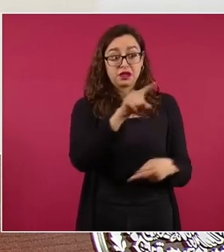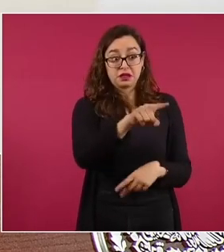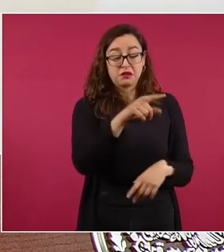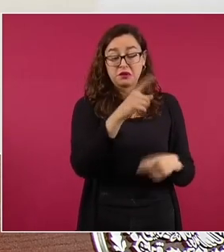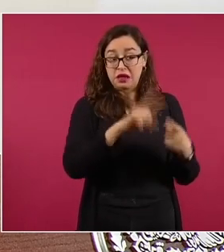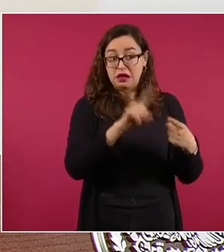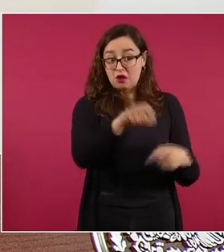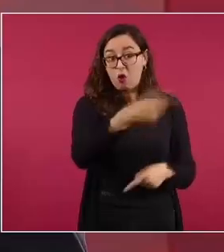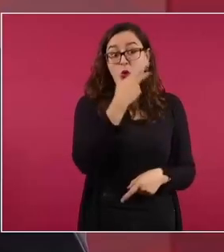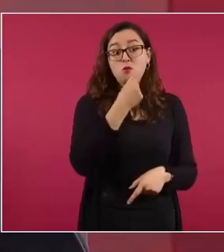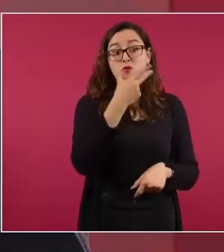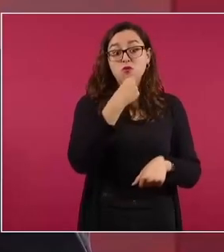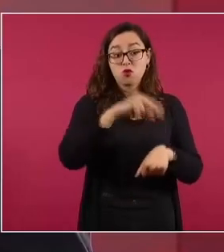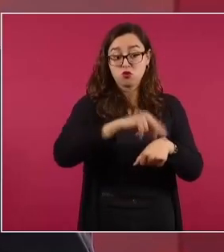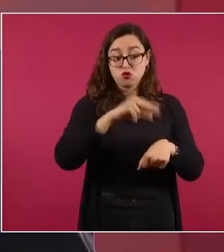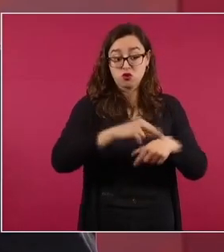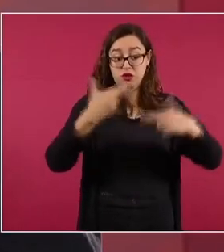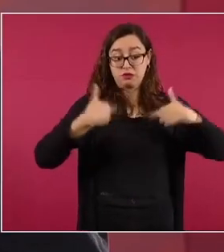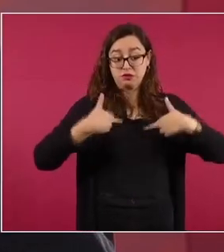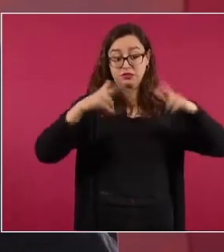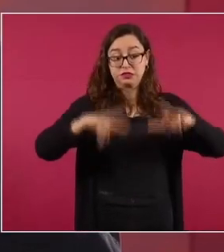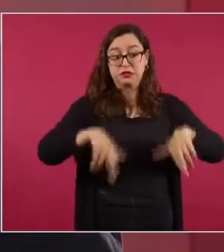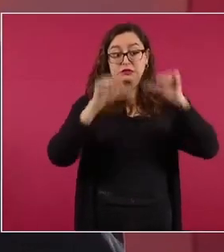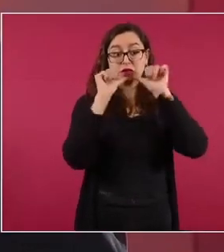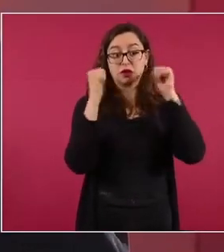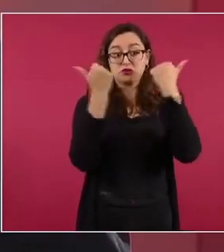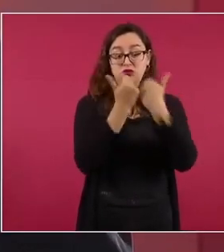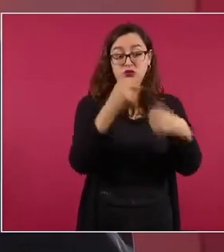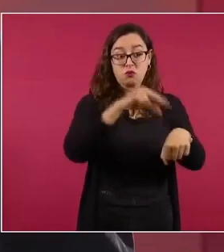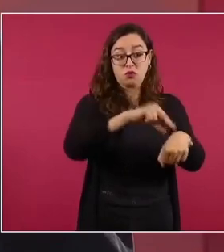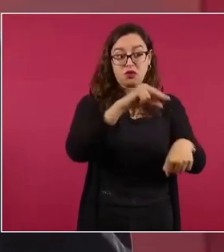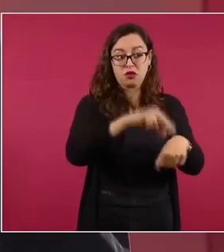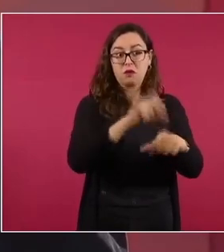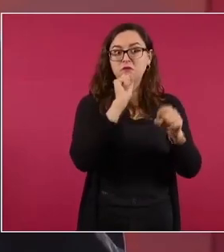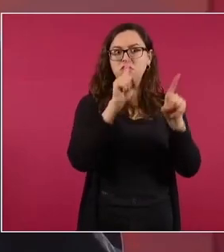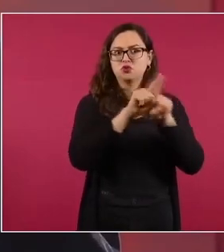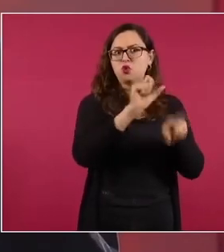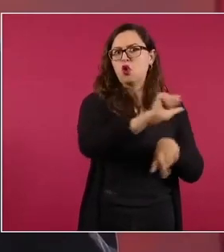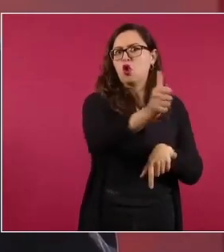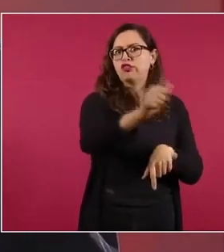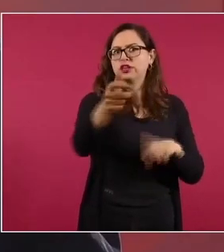y como dos o tres casos así.